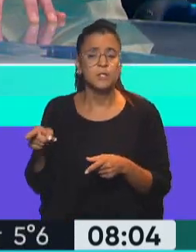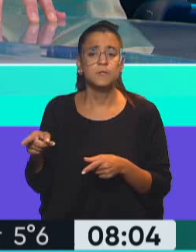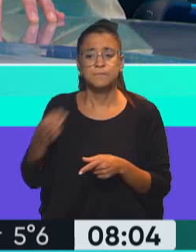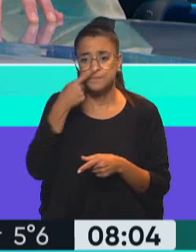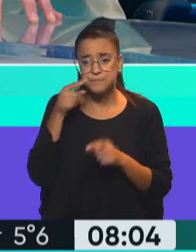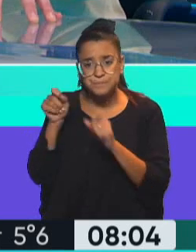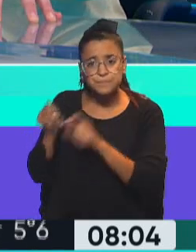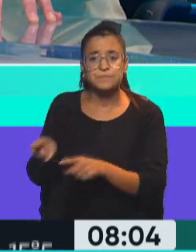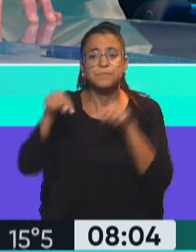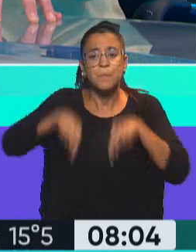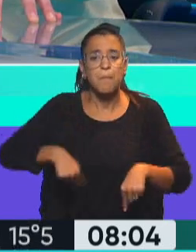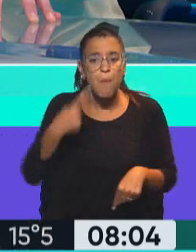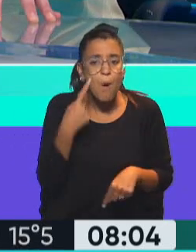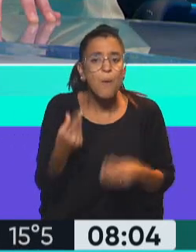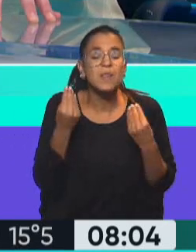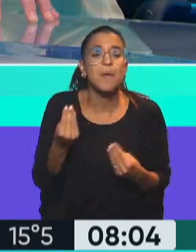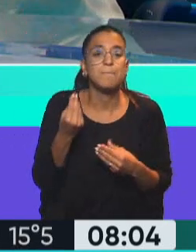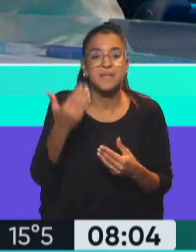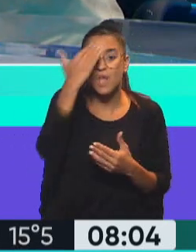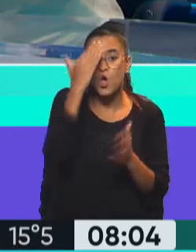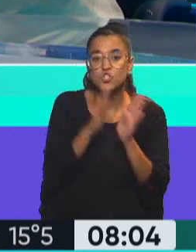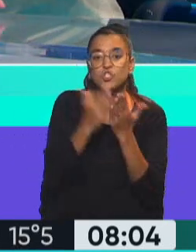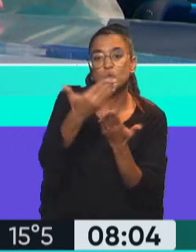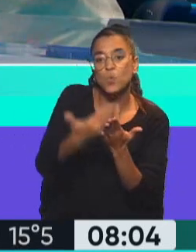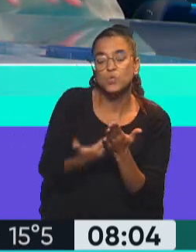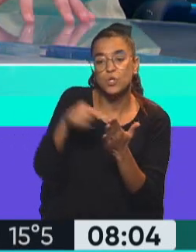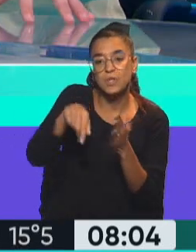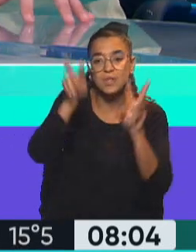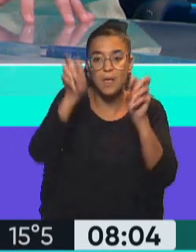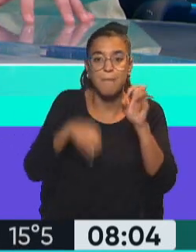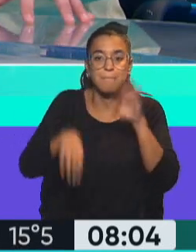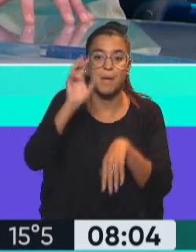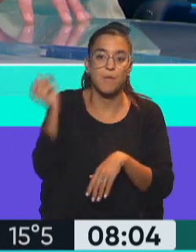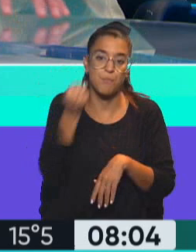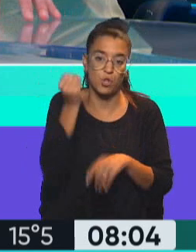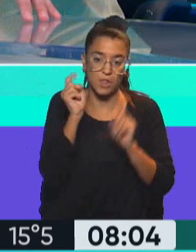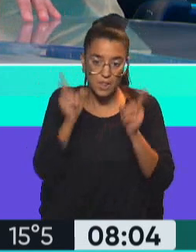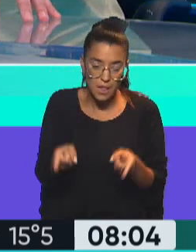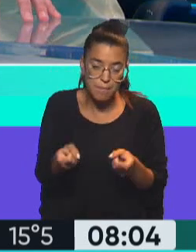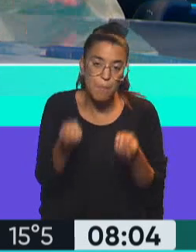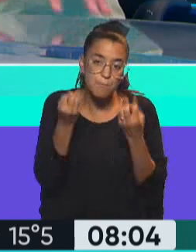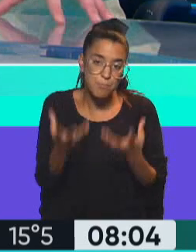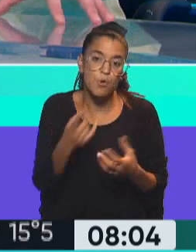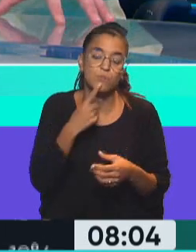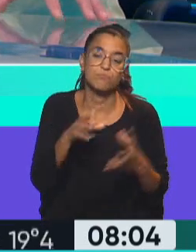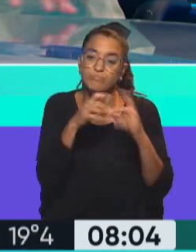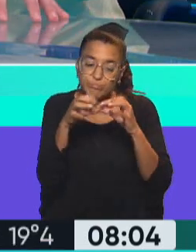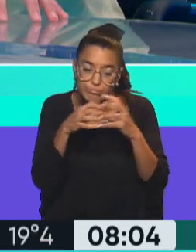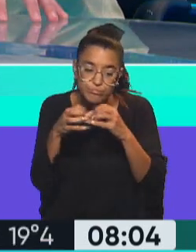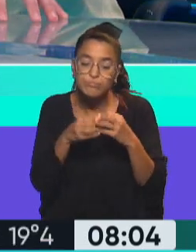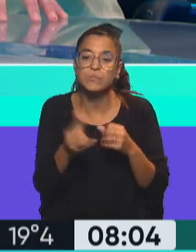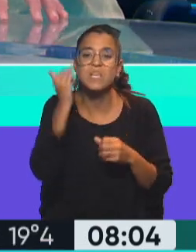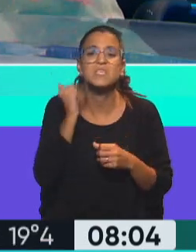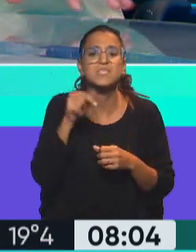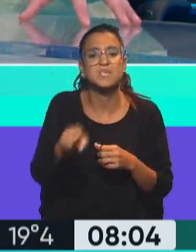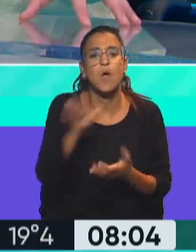intereses. Vamos a ver qué pasa con la Constitución. Este es uno de los temas más importantes también, porque está discutiéndose ya